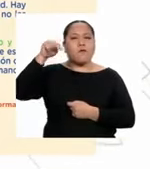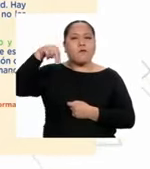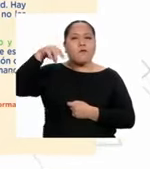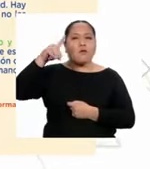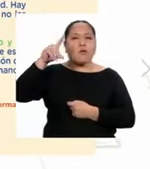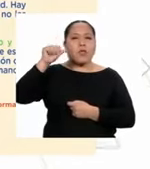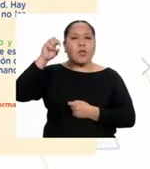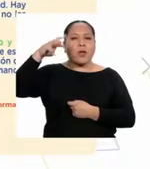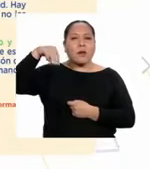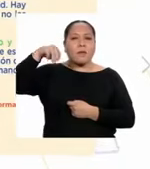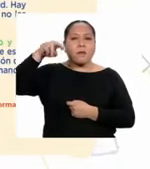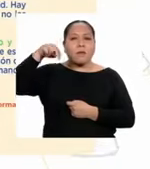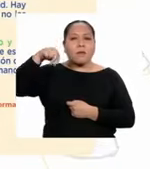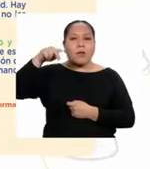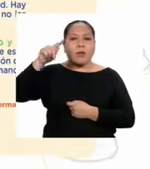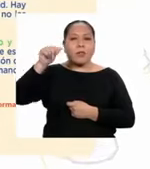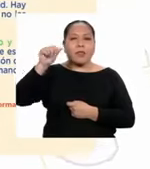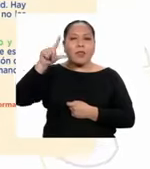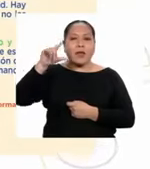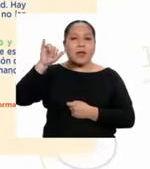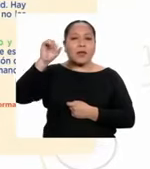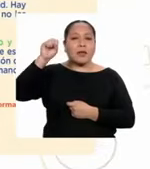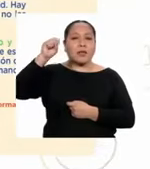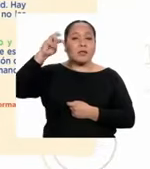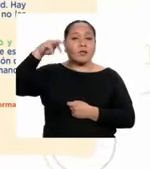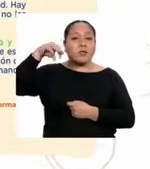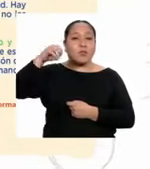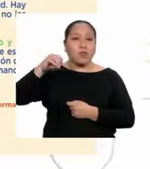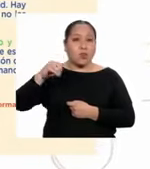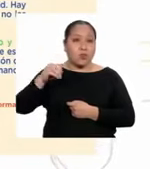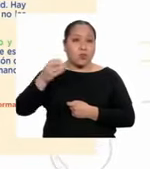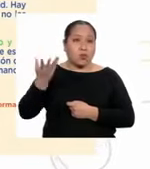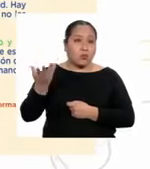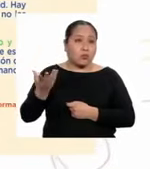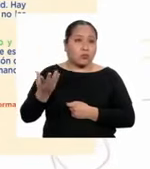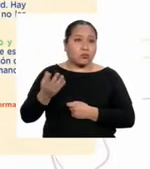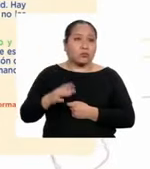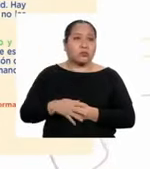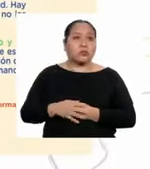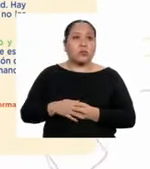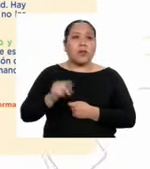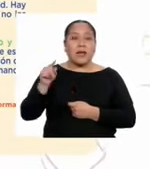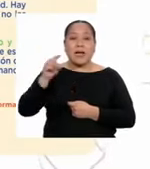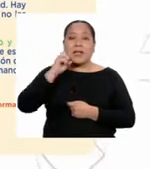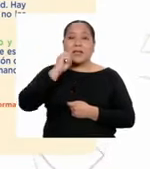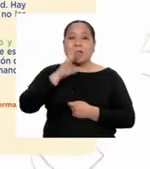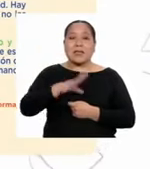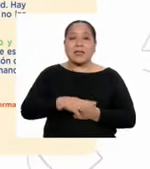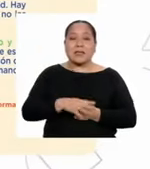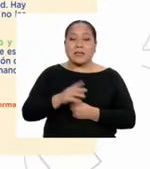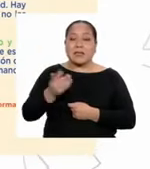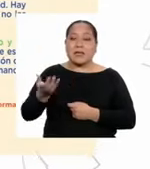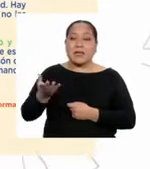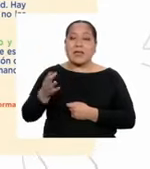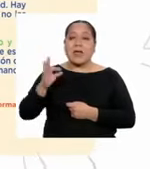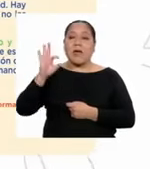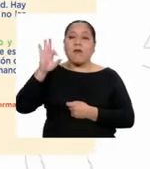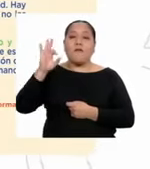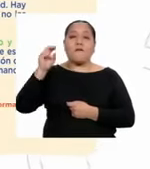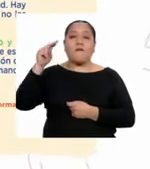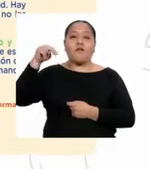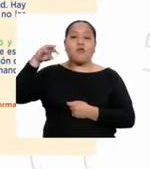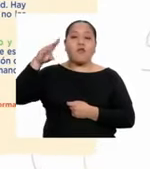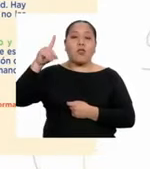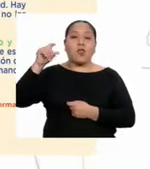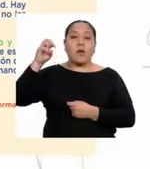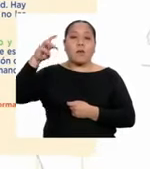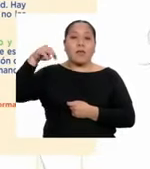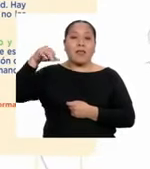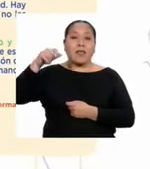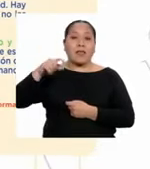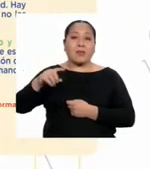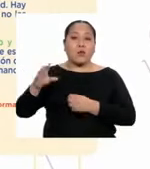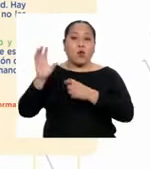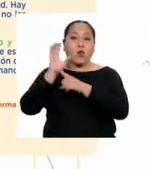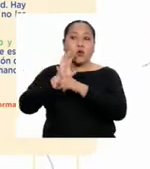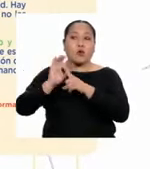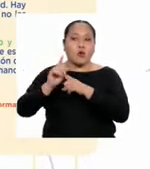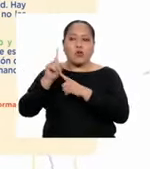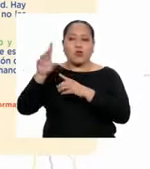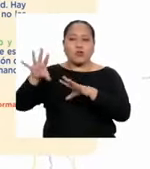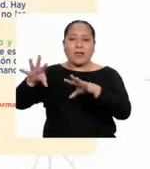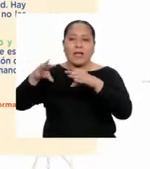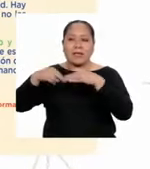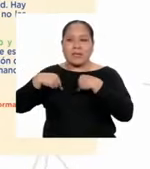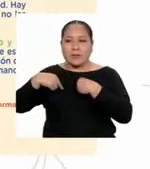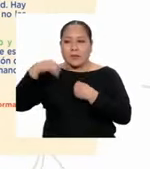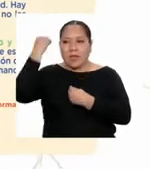esa frase? En el texto dice que se da el fundamentalismo cultural cuando no se le reconocen los derechos